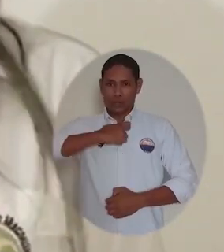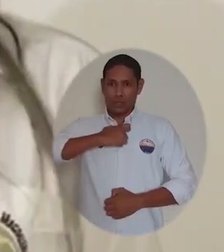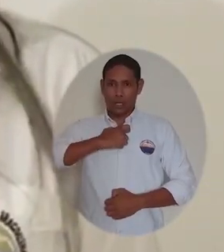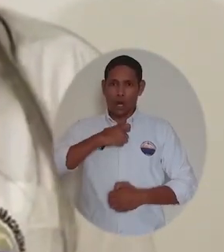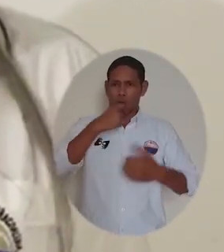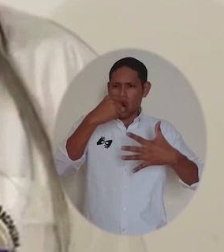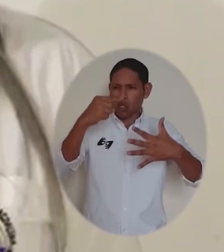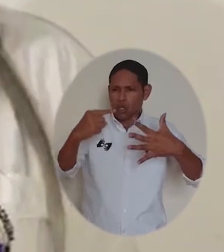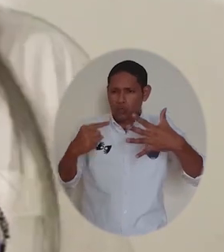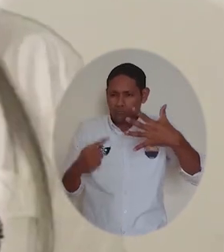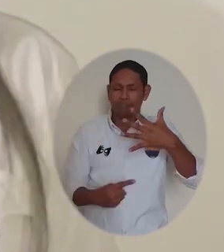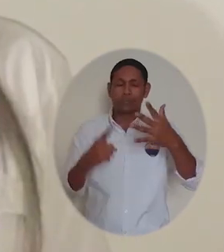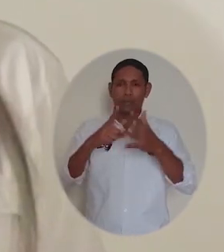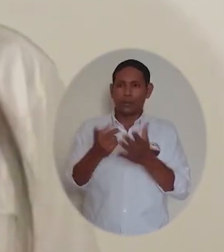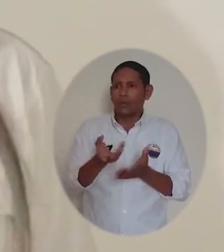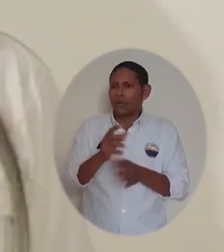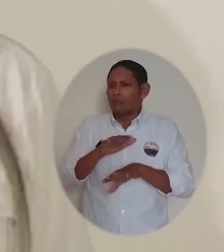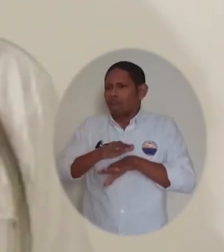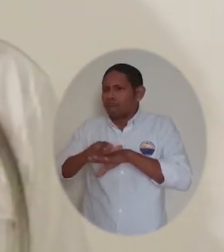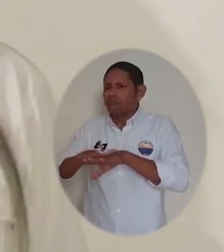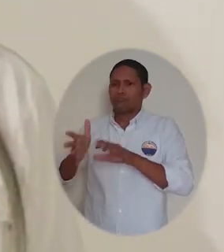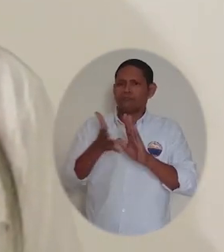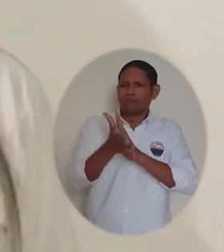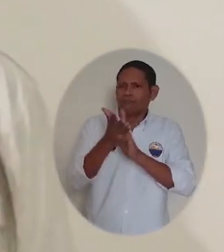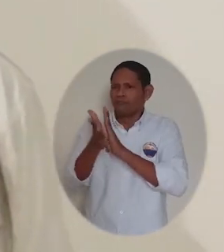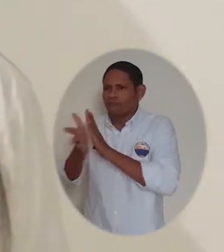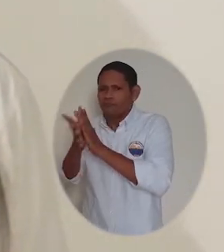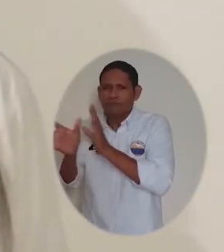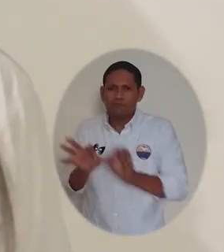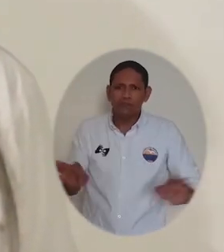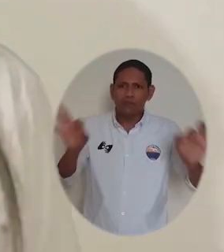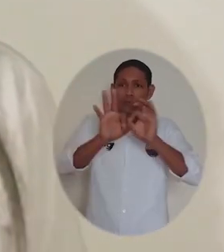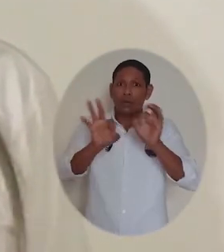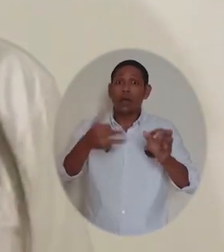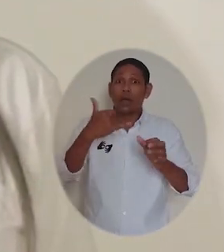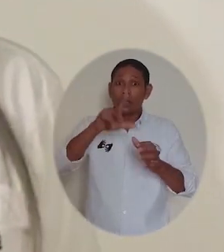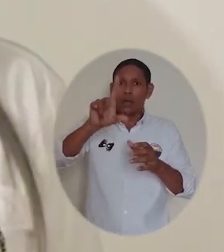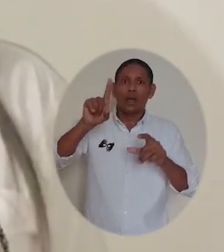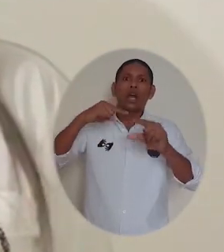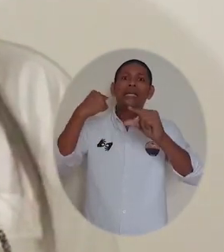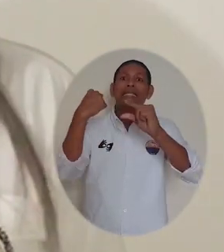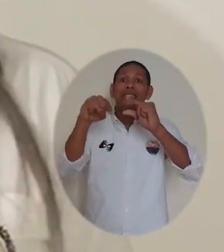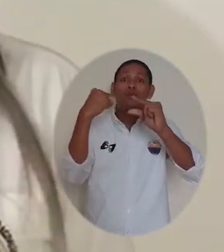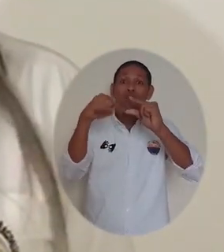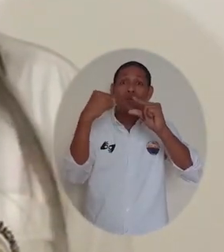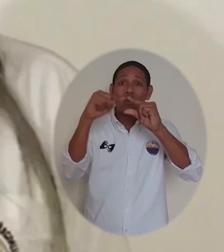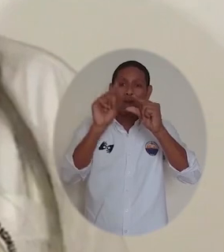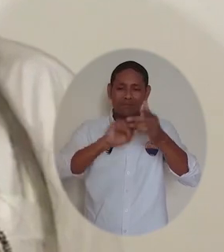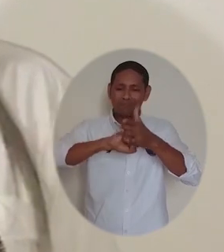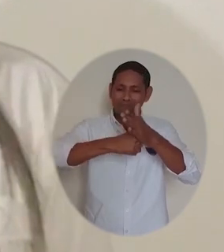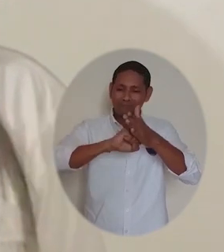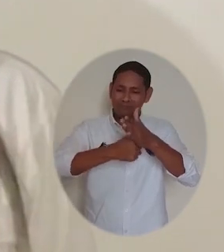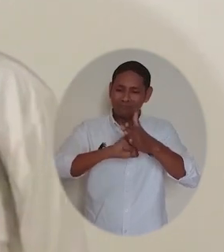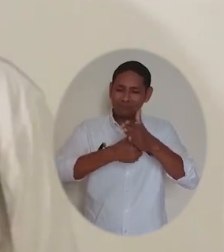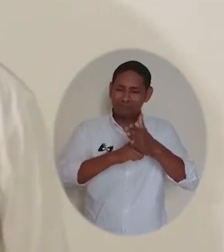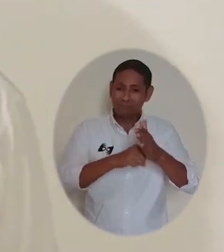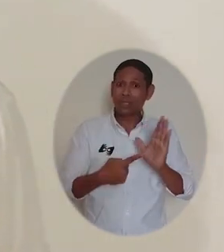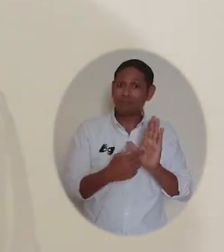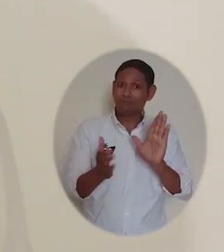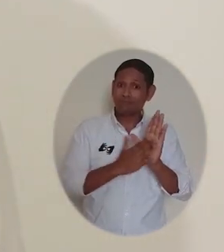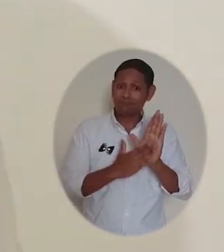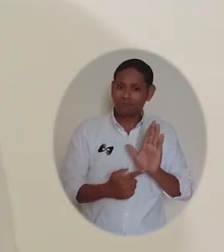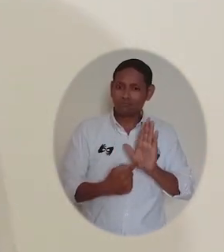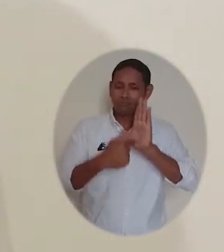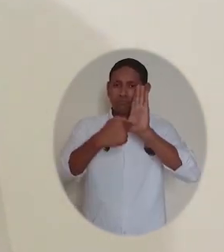4 al área de Derecho Civil Las acciones constitucionales y jurídicas que de estas consultas se han desprendido han sido radicadas en los correos